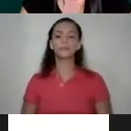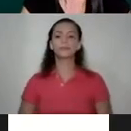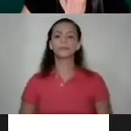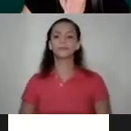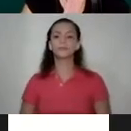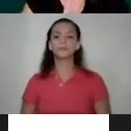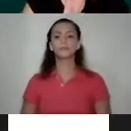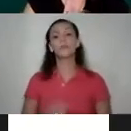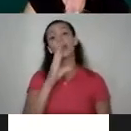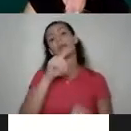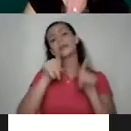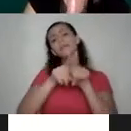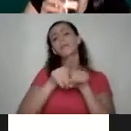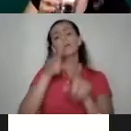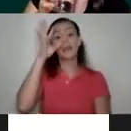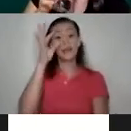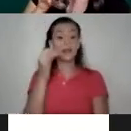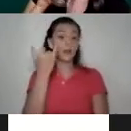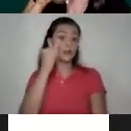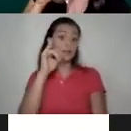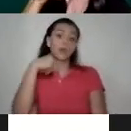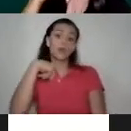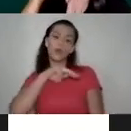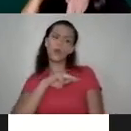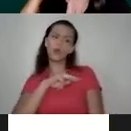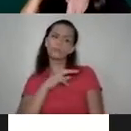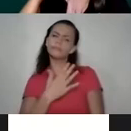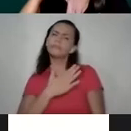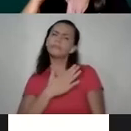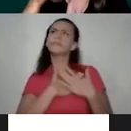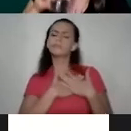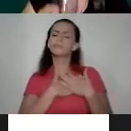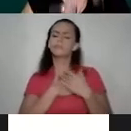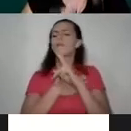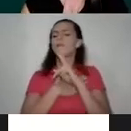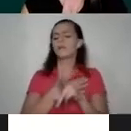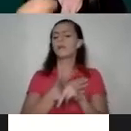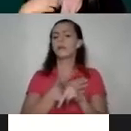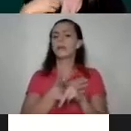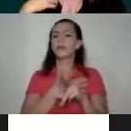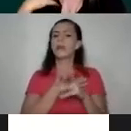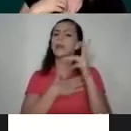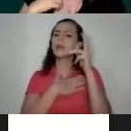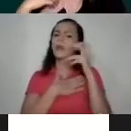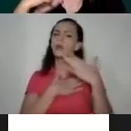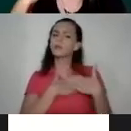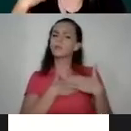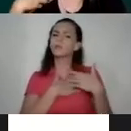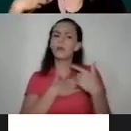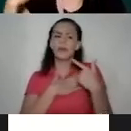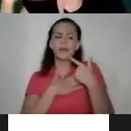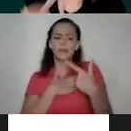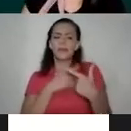Y también creo que si nos ponemos la mano en el corazón y escuchamos con atención lo que Natalia ya nos